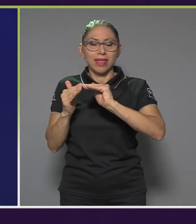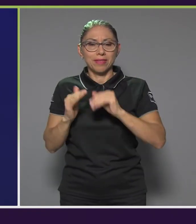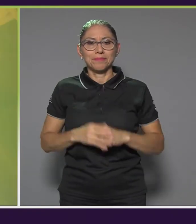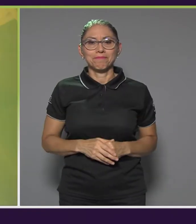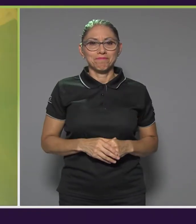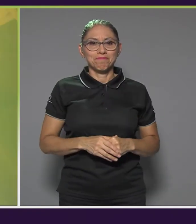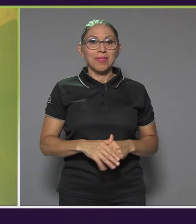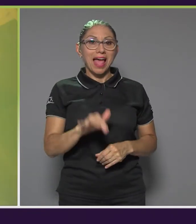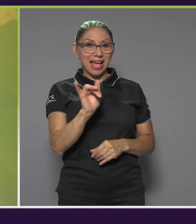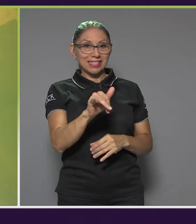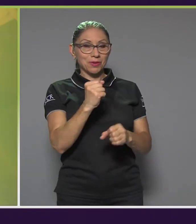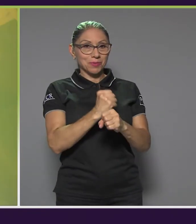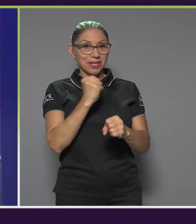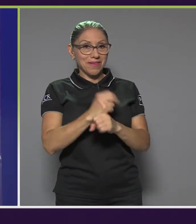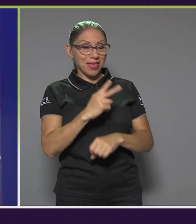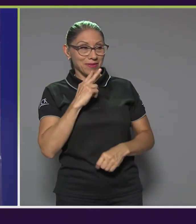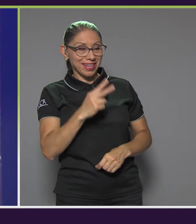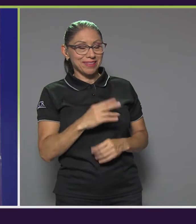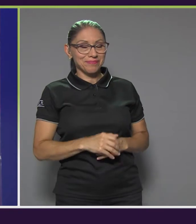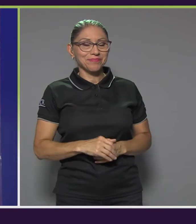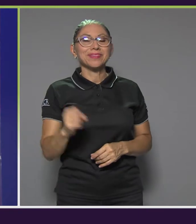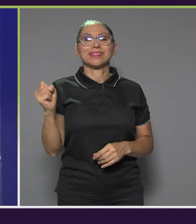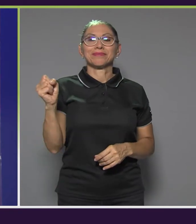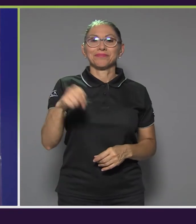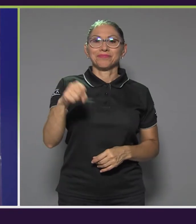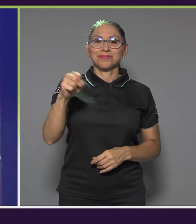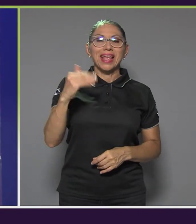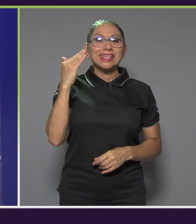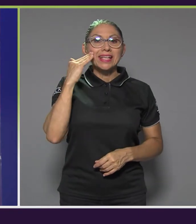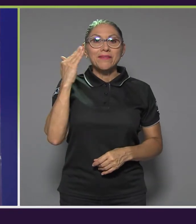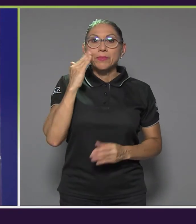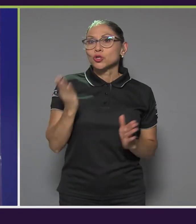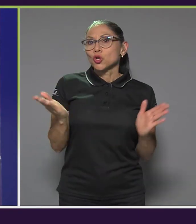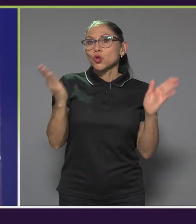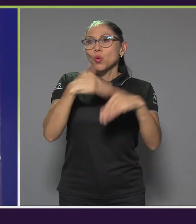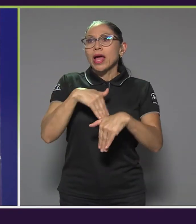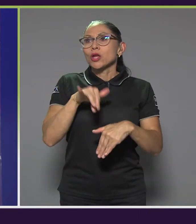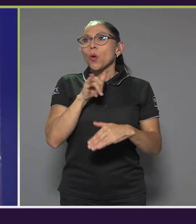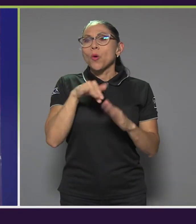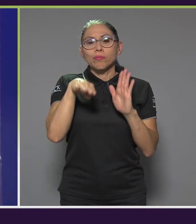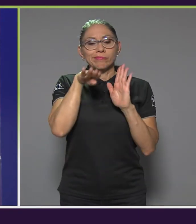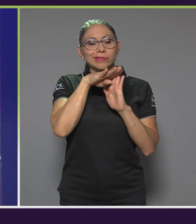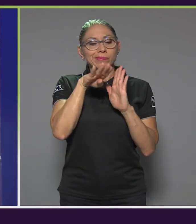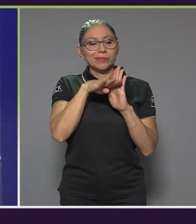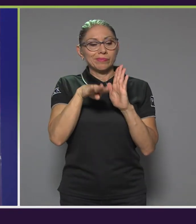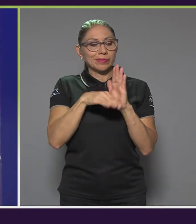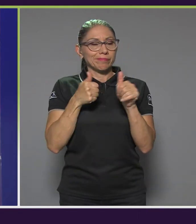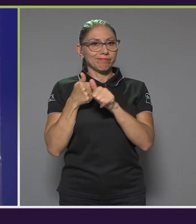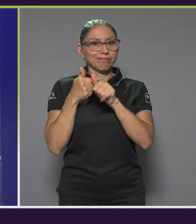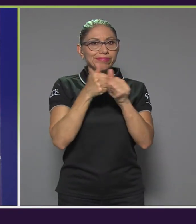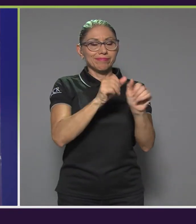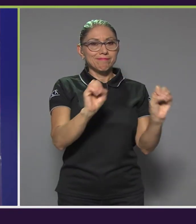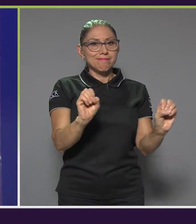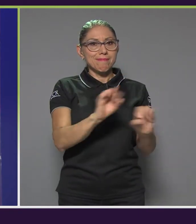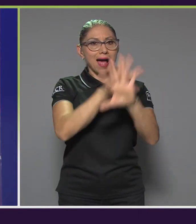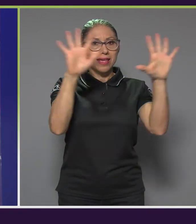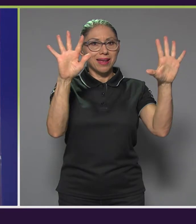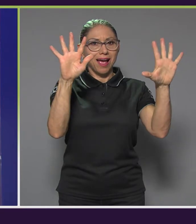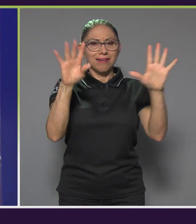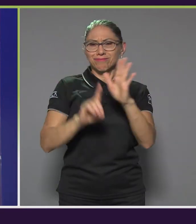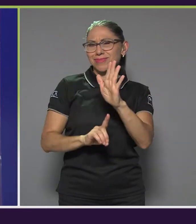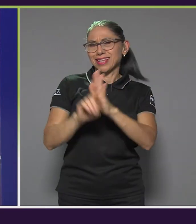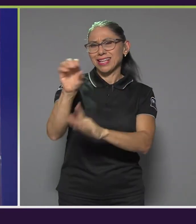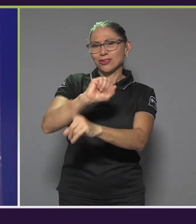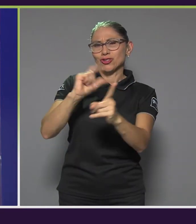Así lo hemos trabajado, ¿verdad, Andrea? Sí, sí, sabemos que no existe una receta mágica y en temas de desarrollo social es imposible decir esta es la